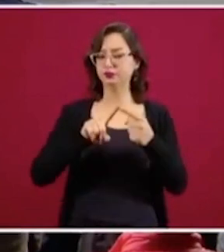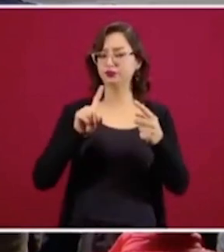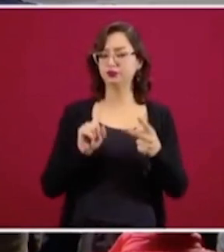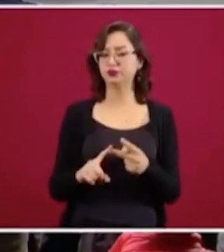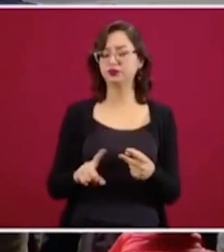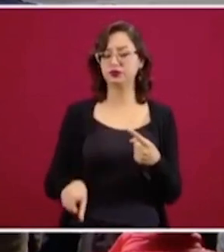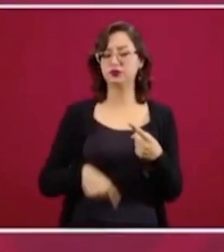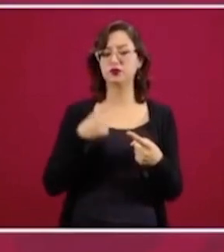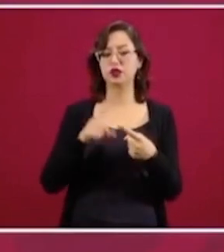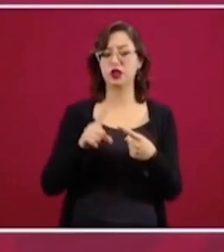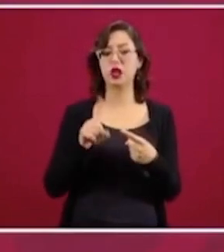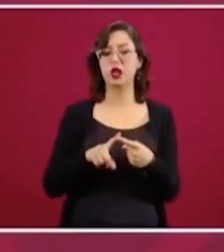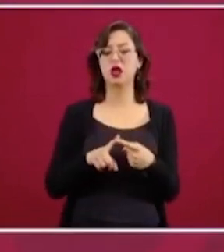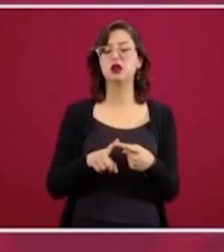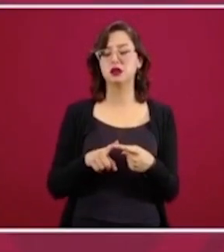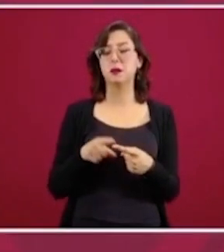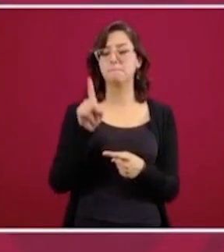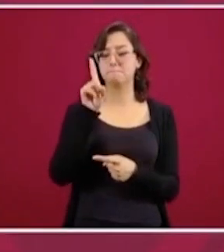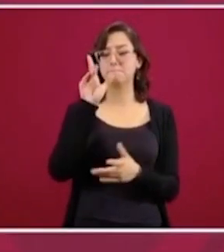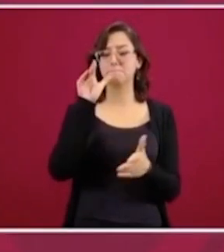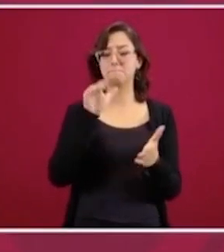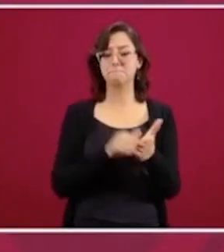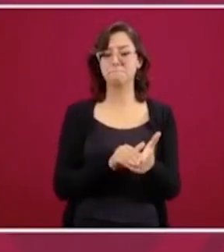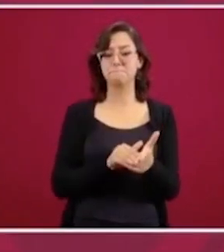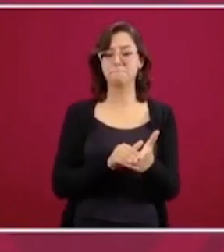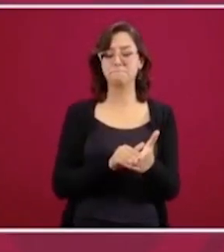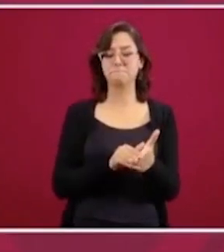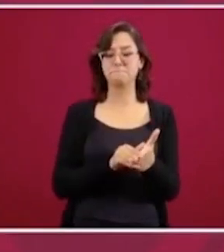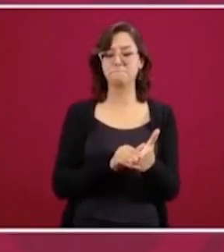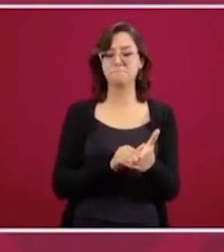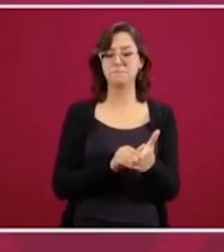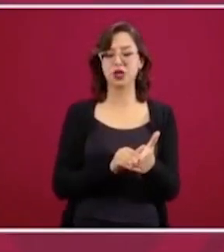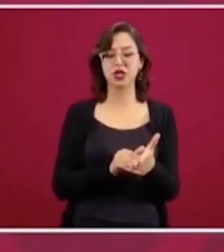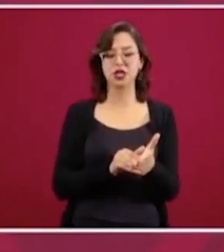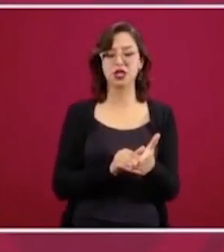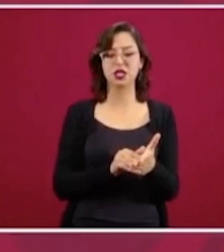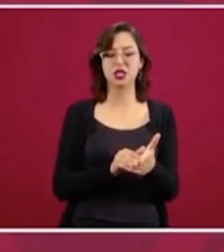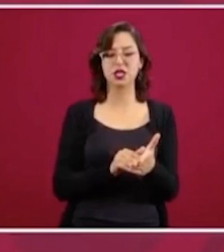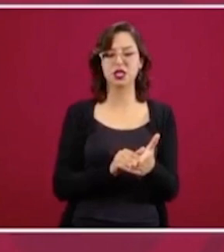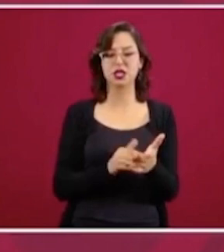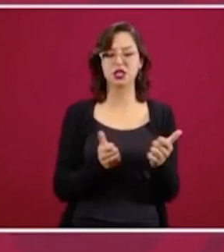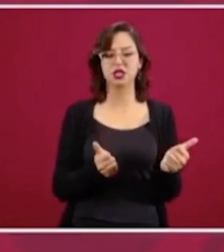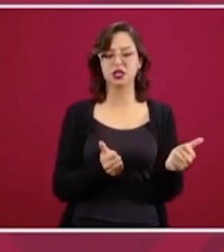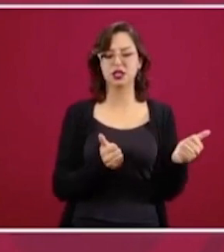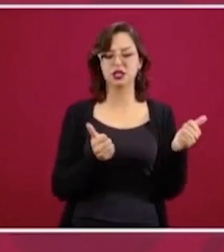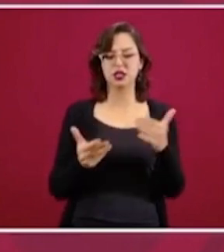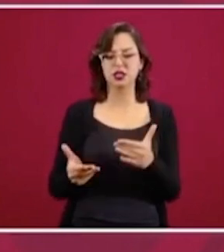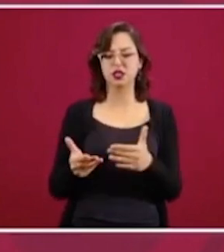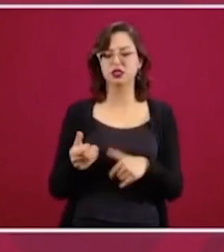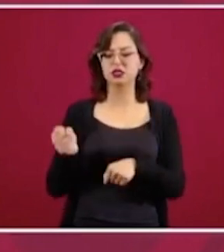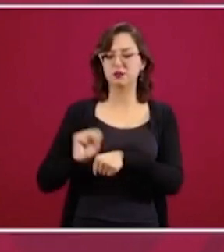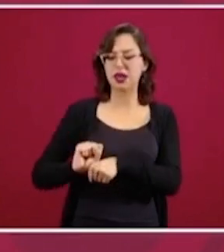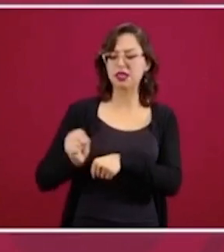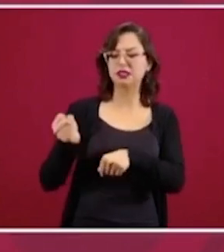200 aproximados por semana